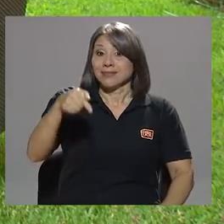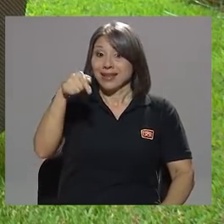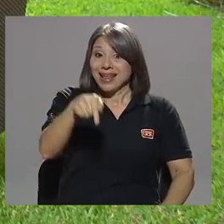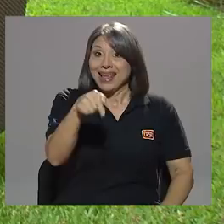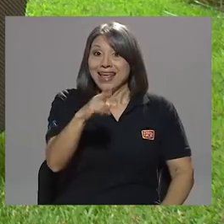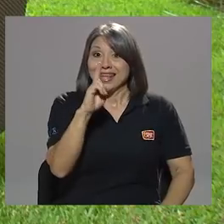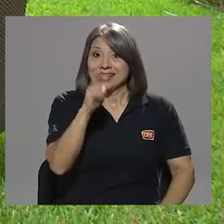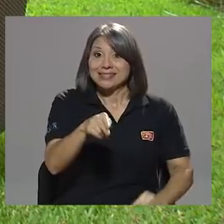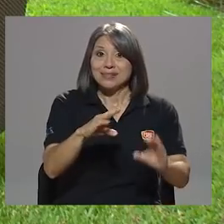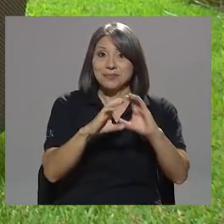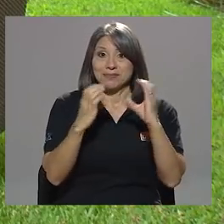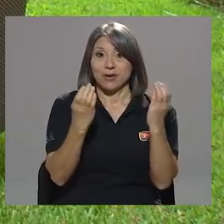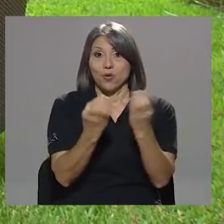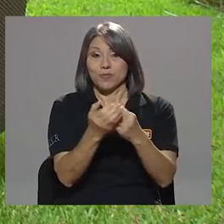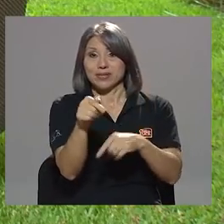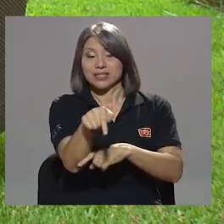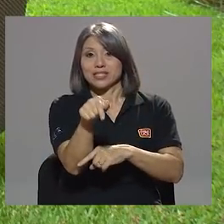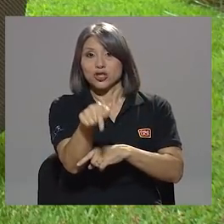misma comisión,